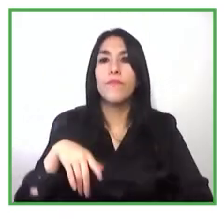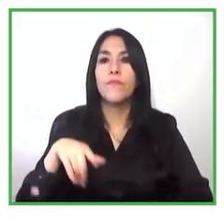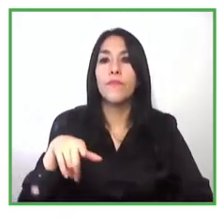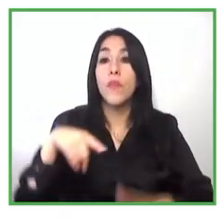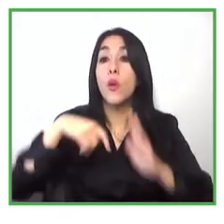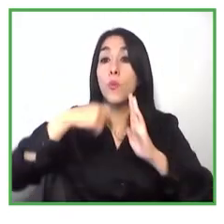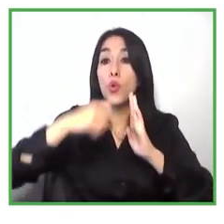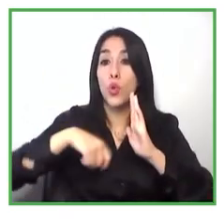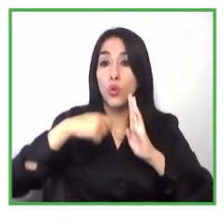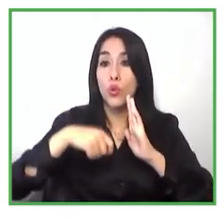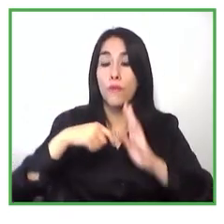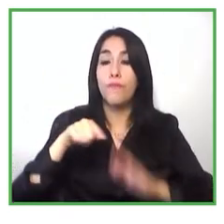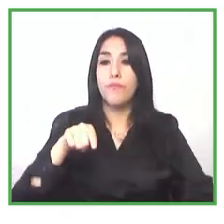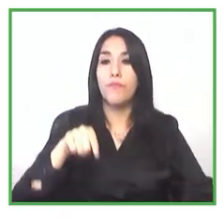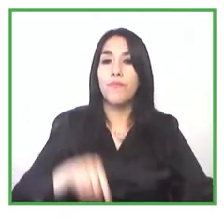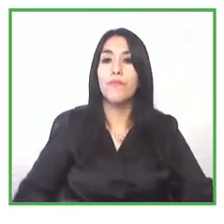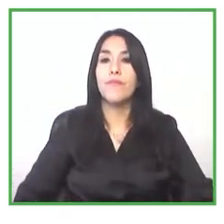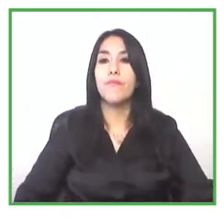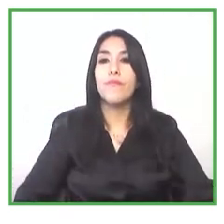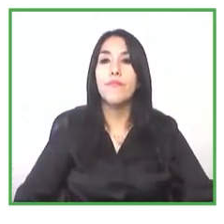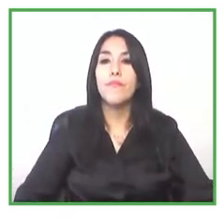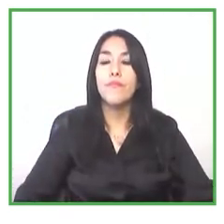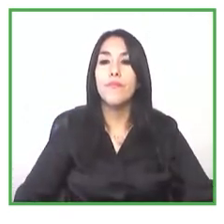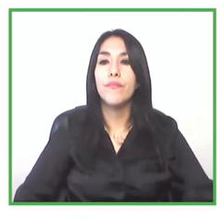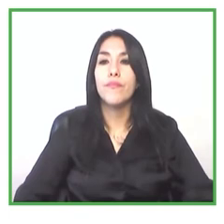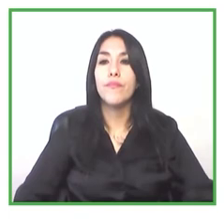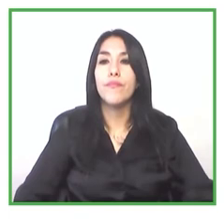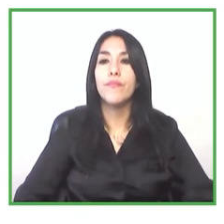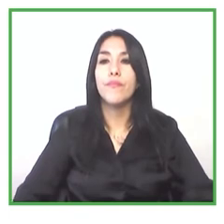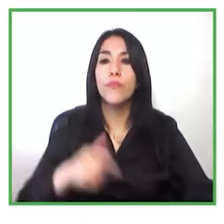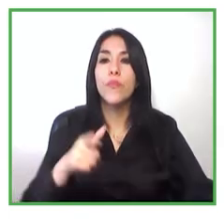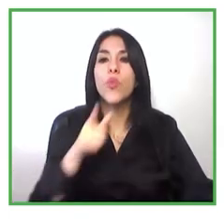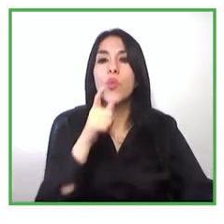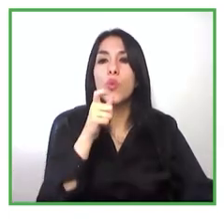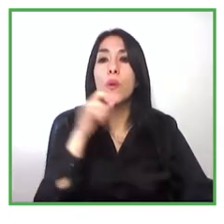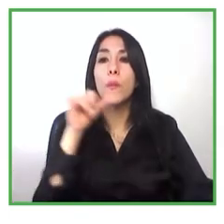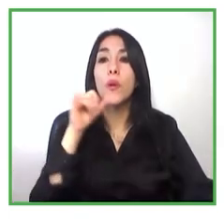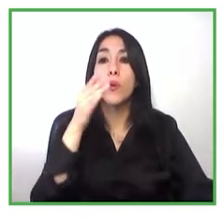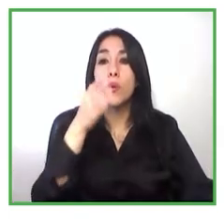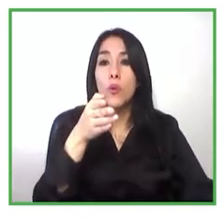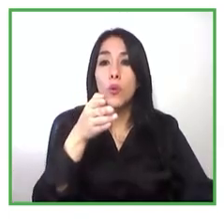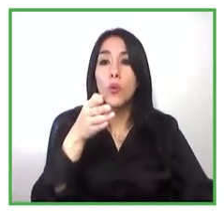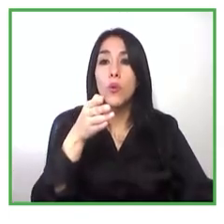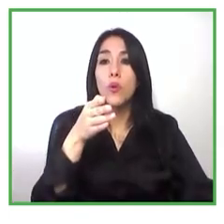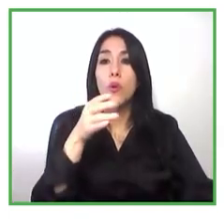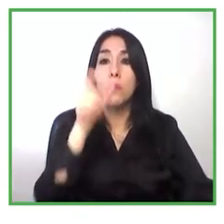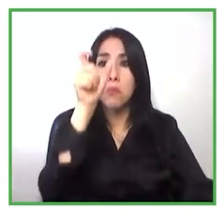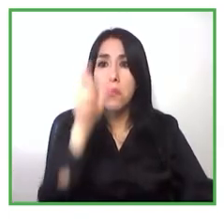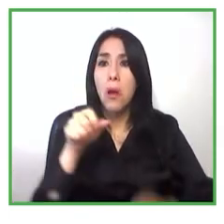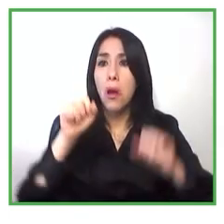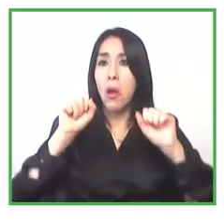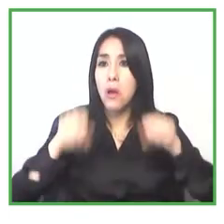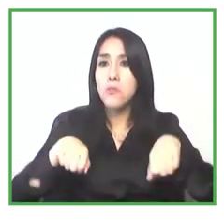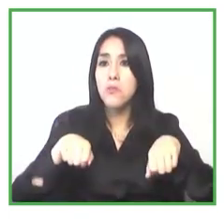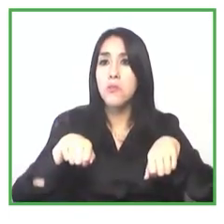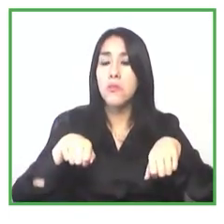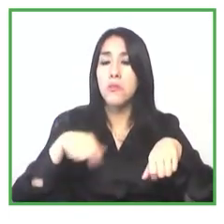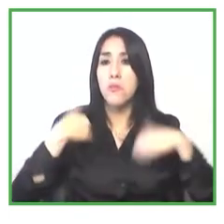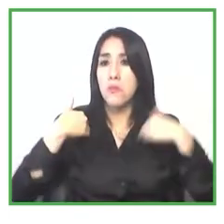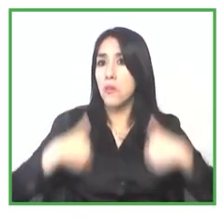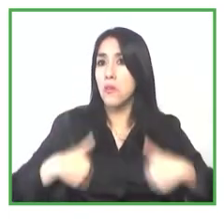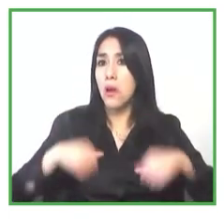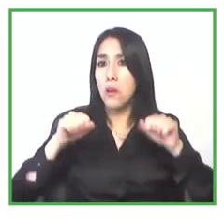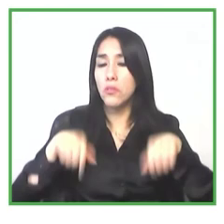tienes un rol también para los entrenadores para los expats y también para los fundadores